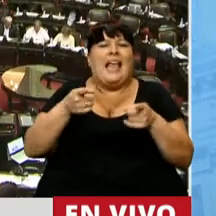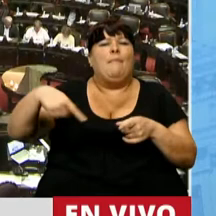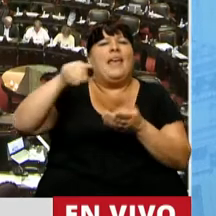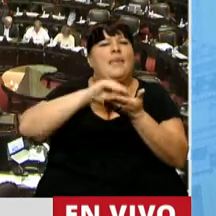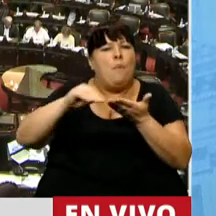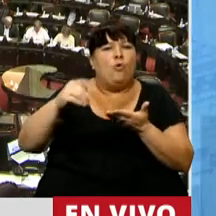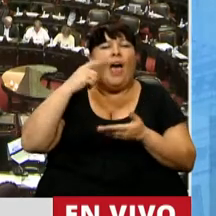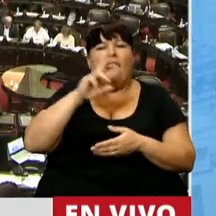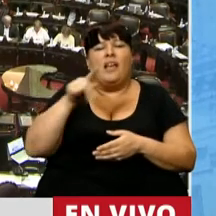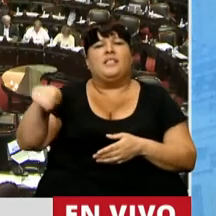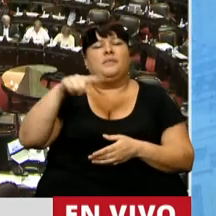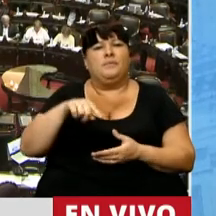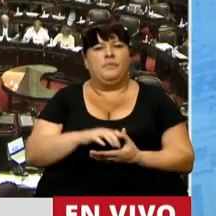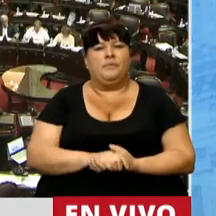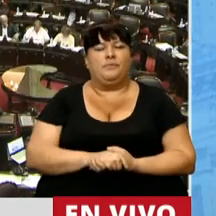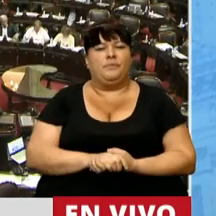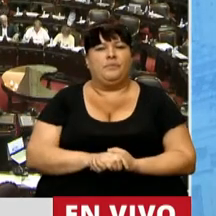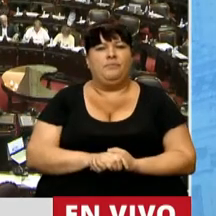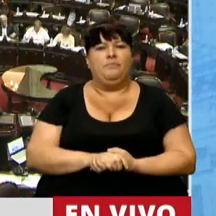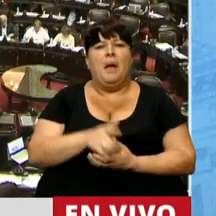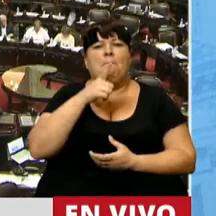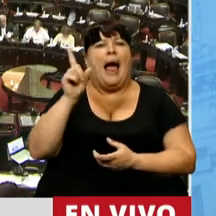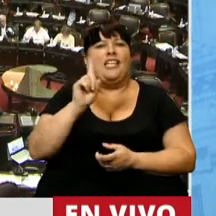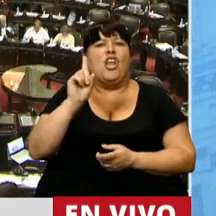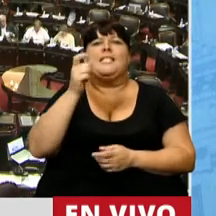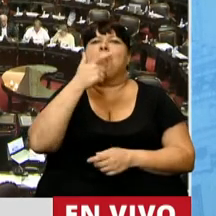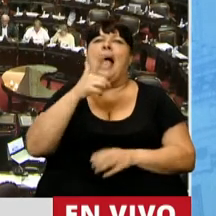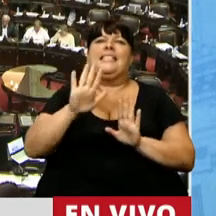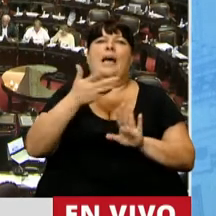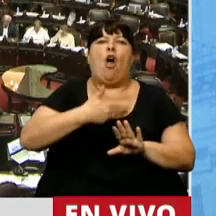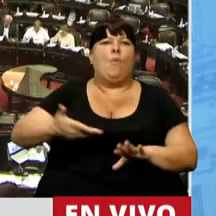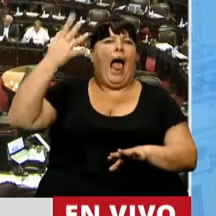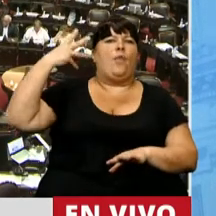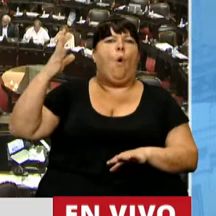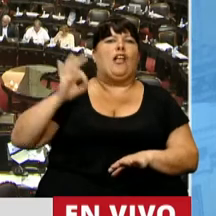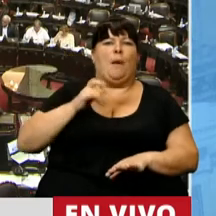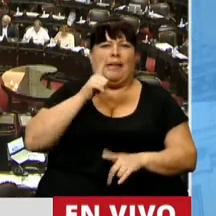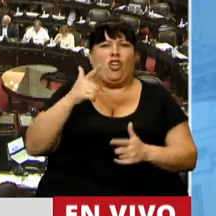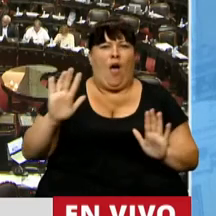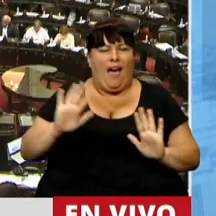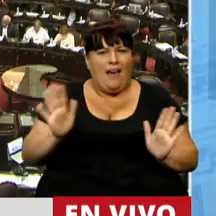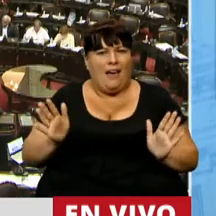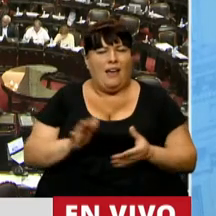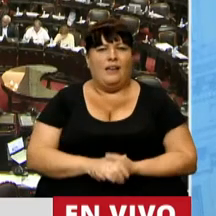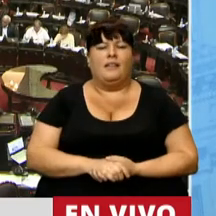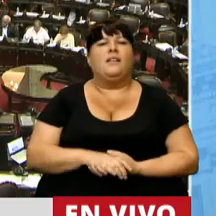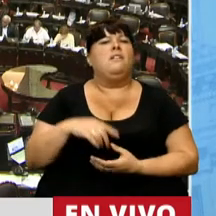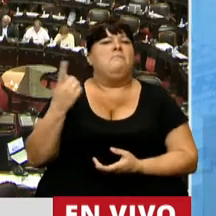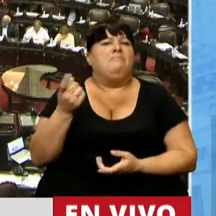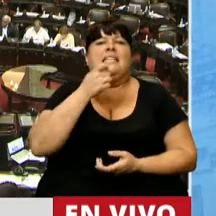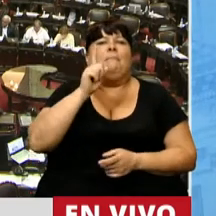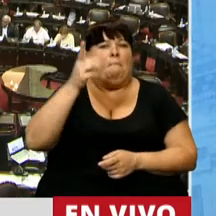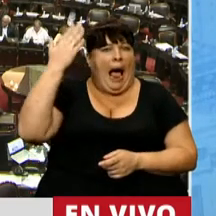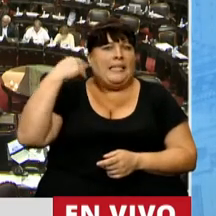diputados hablan como si no hubiera sido Macri el que gobernó en los últimos cuatro años como no hubiera sido